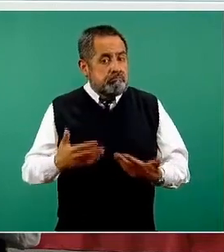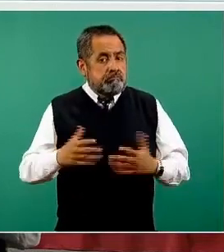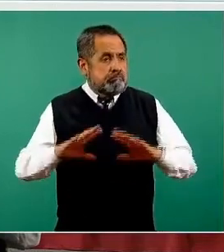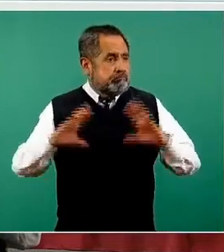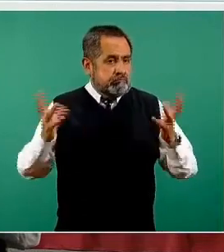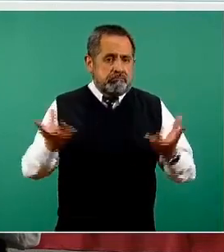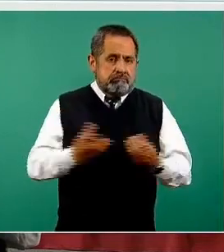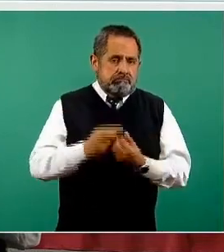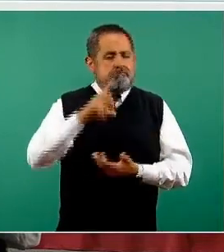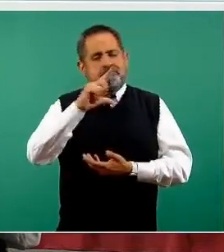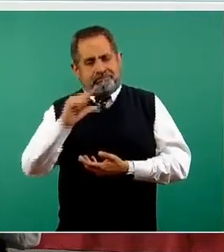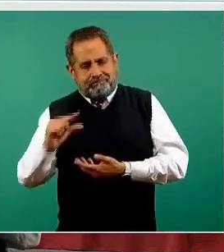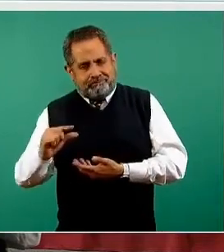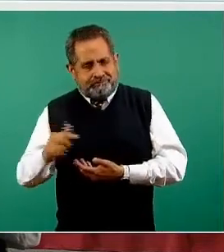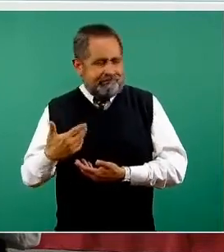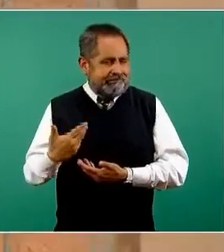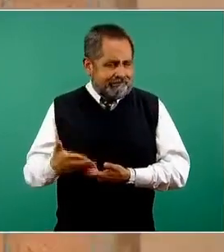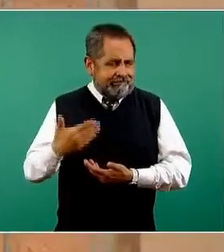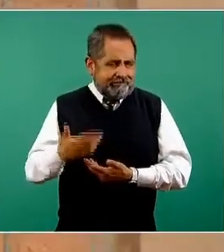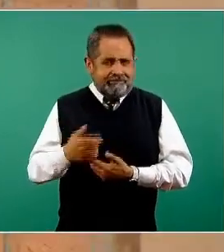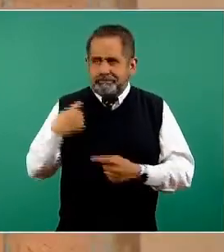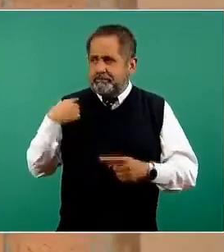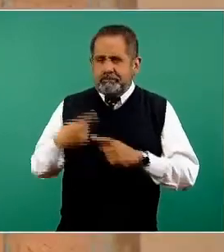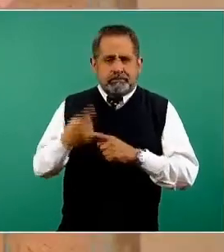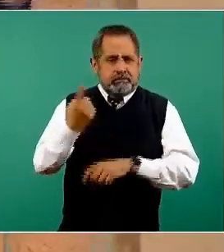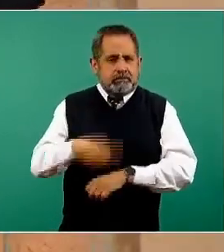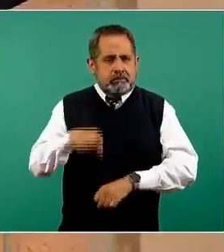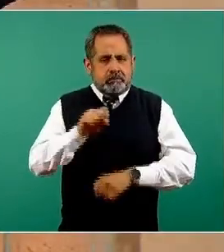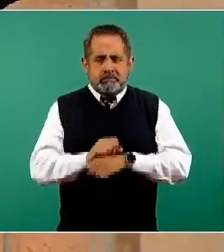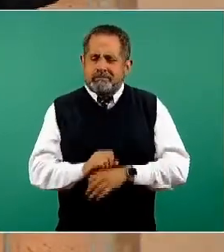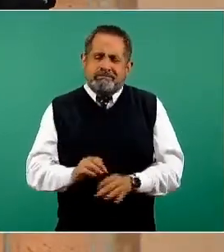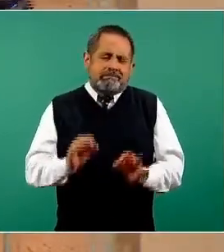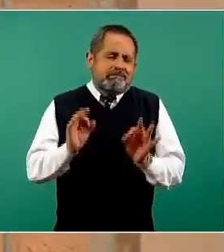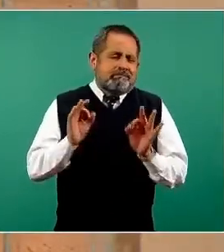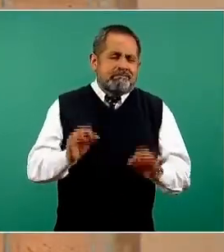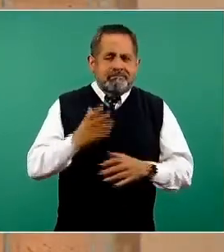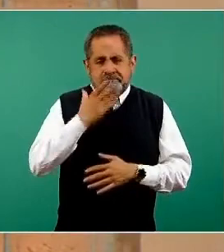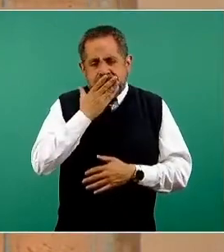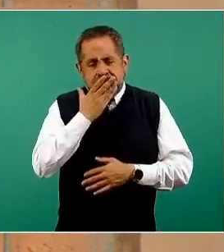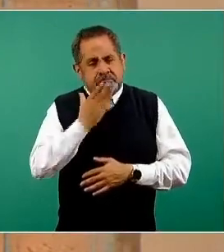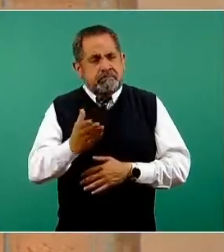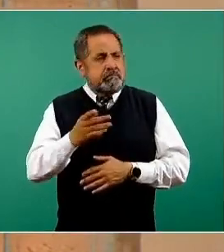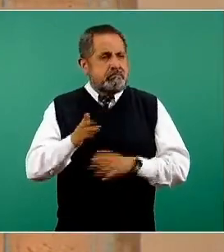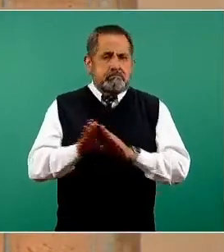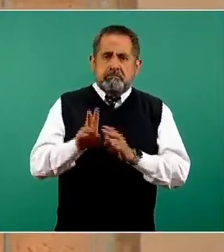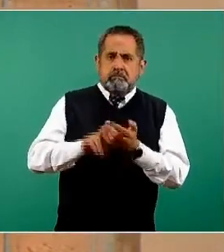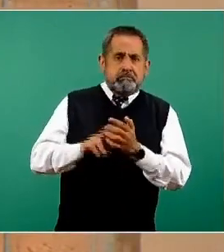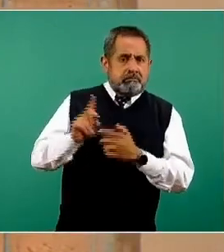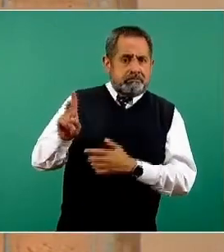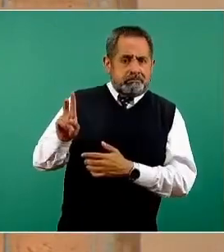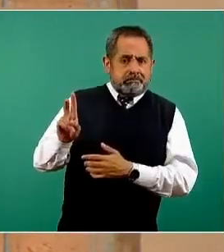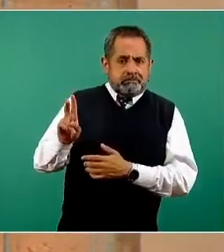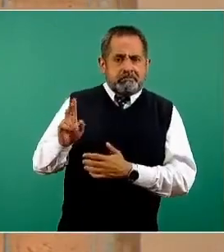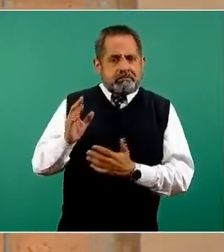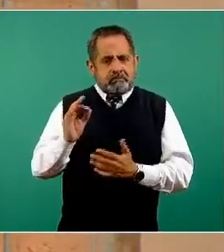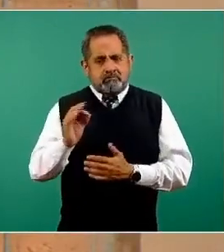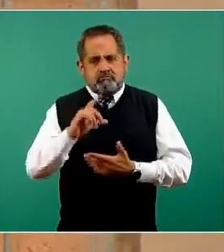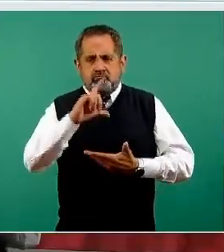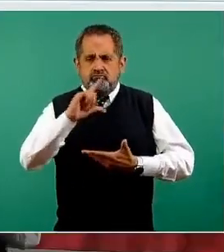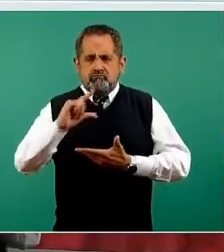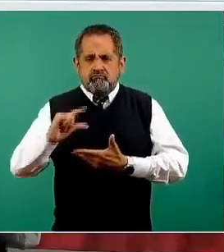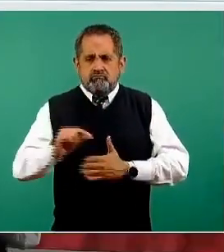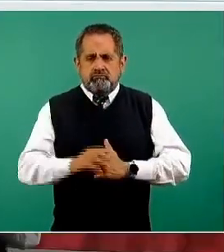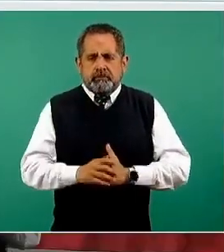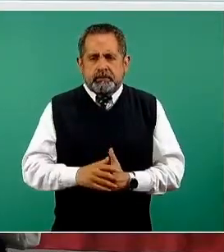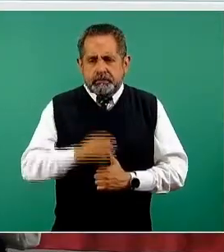nacional, cuando sumamos todos los casos y los comportamientos, pues nos dan obviamente esta disminución.